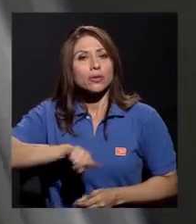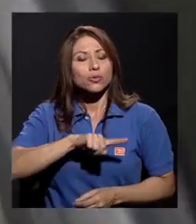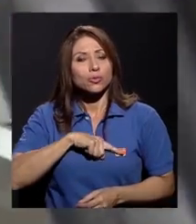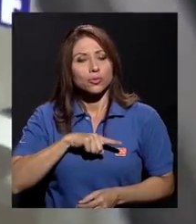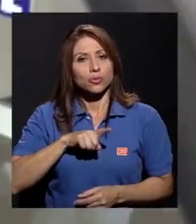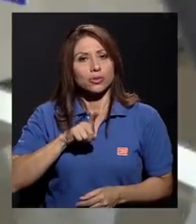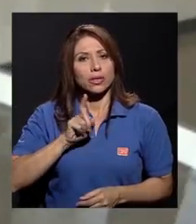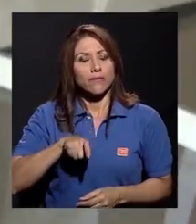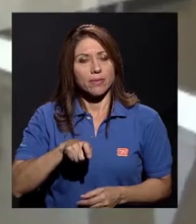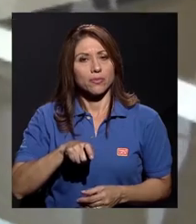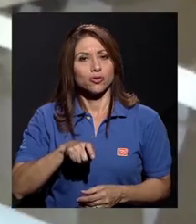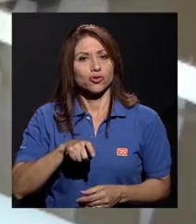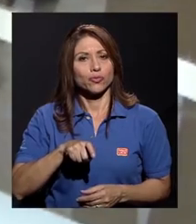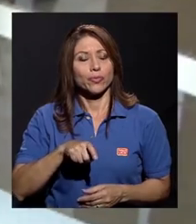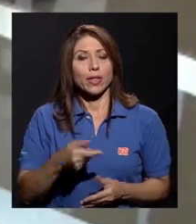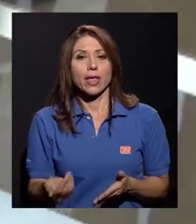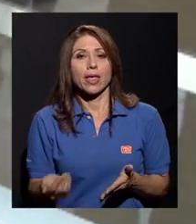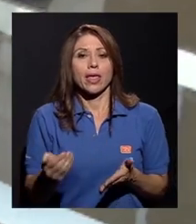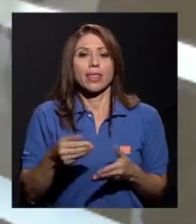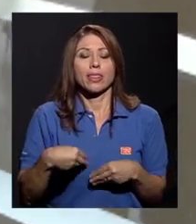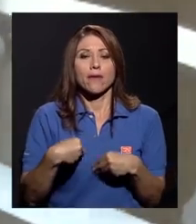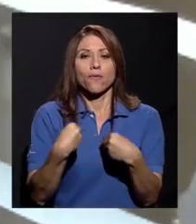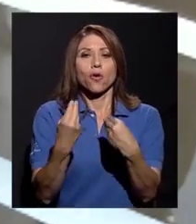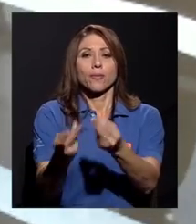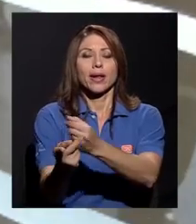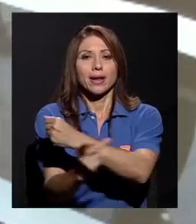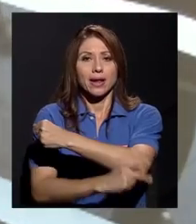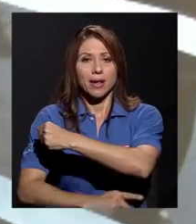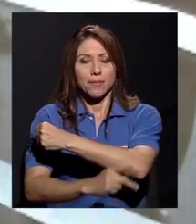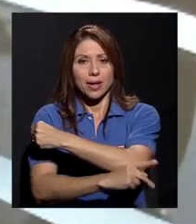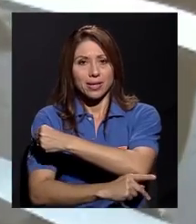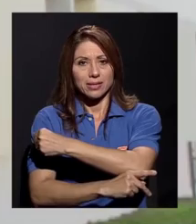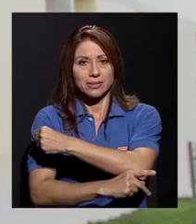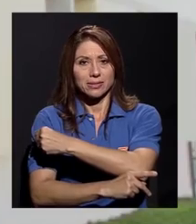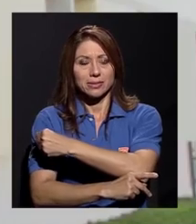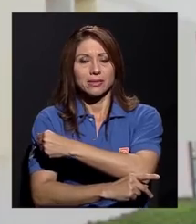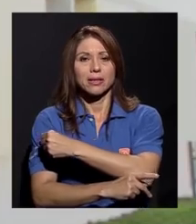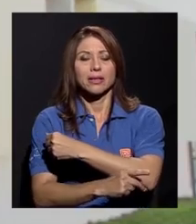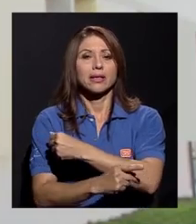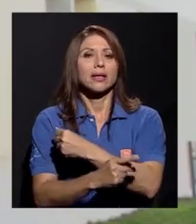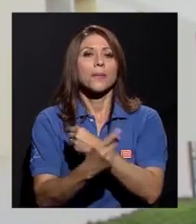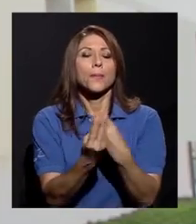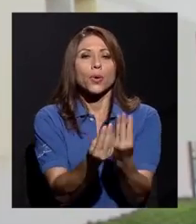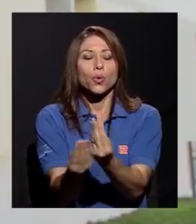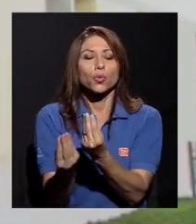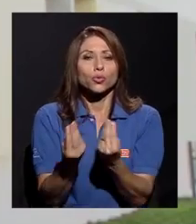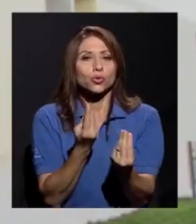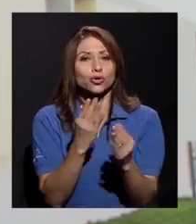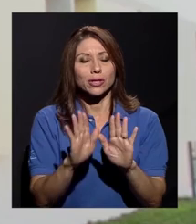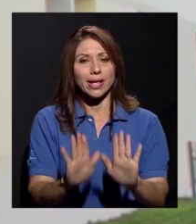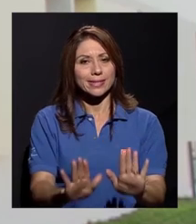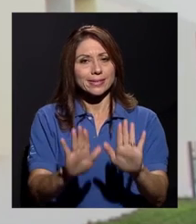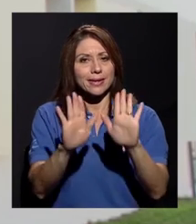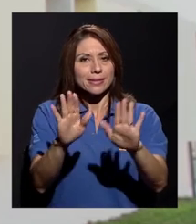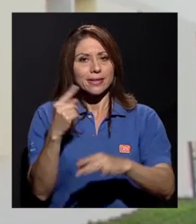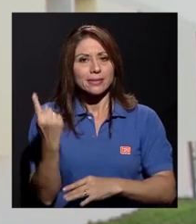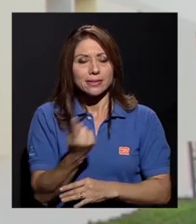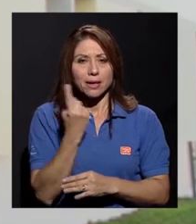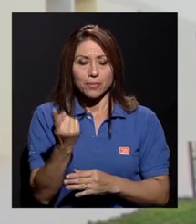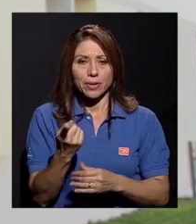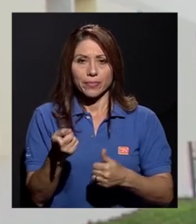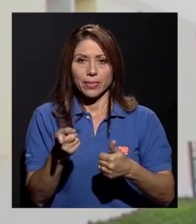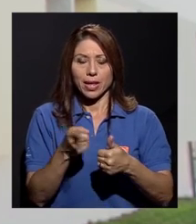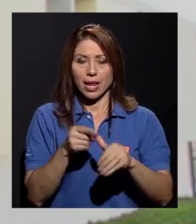que devolverle a nuestro país productos que sean siempre de excelencia, tanto en la